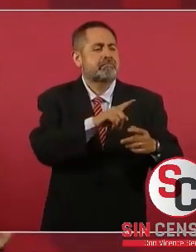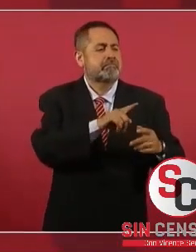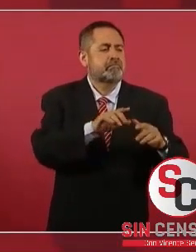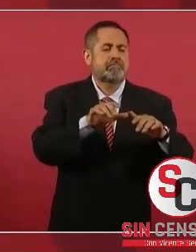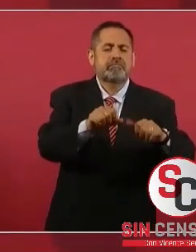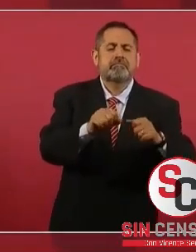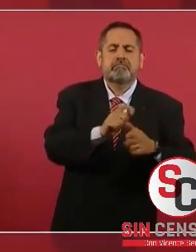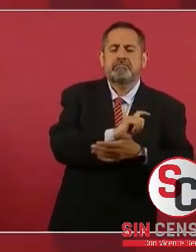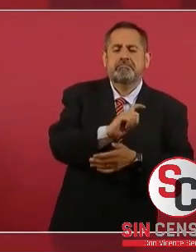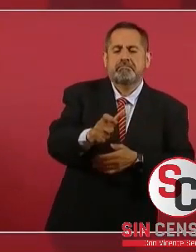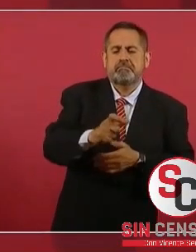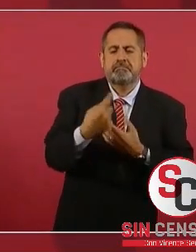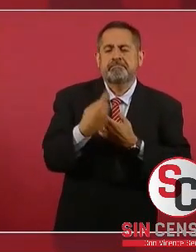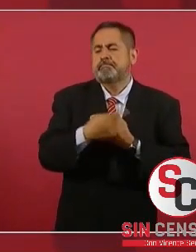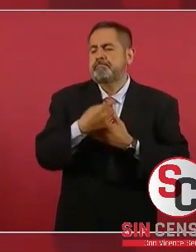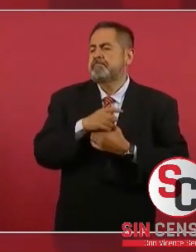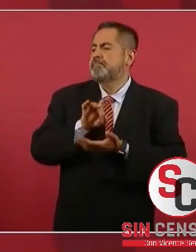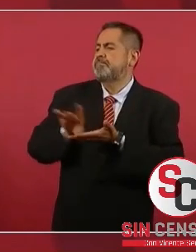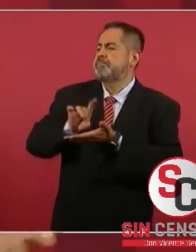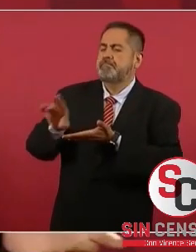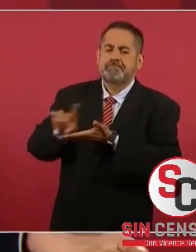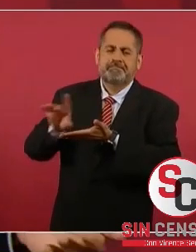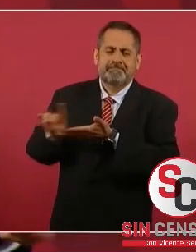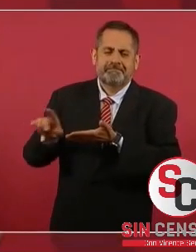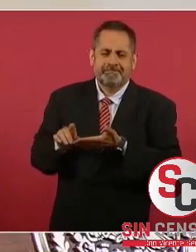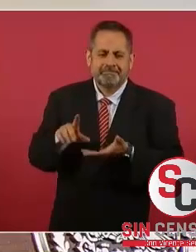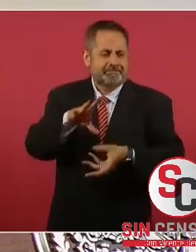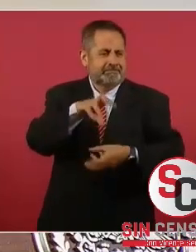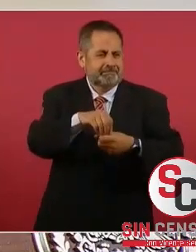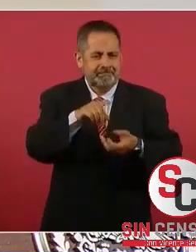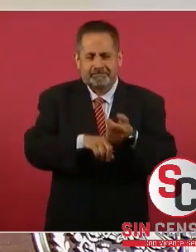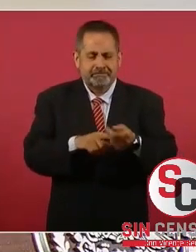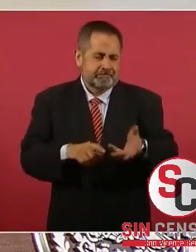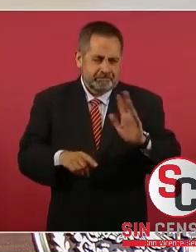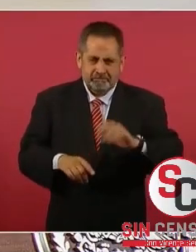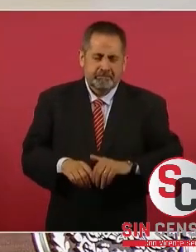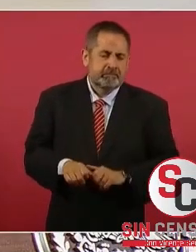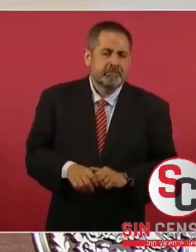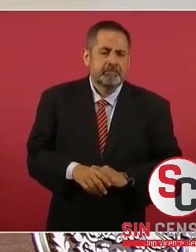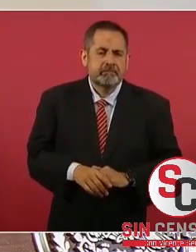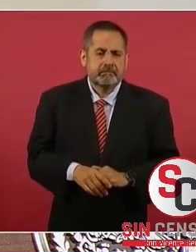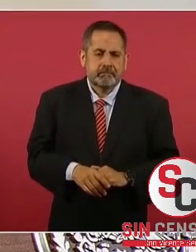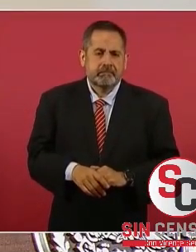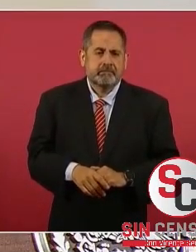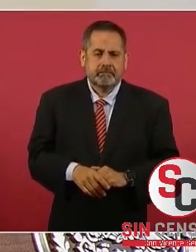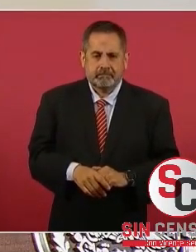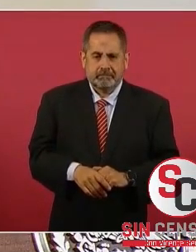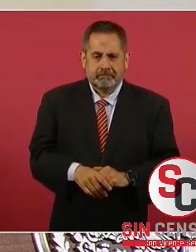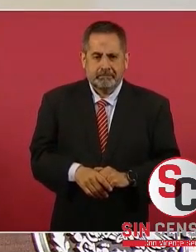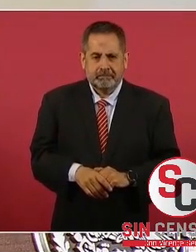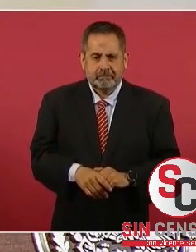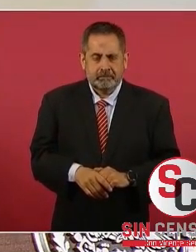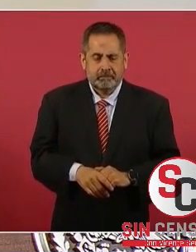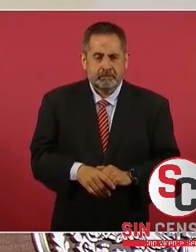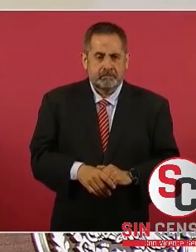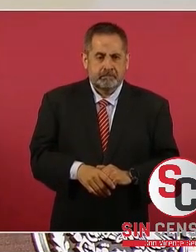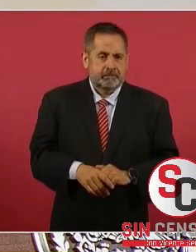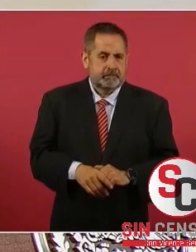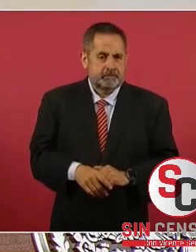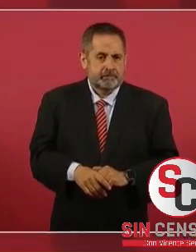granjas de bots y